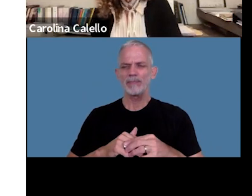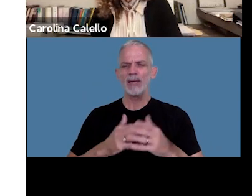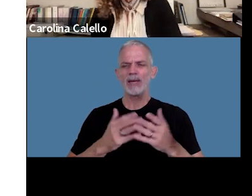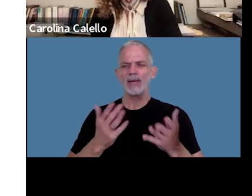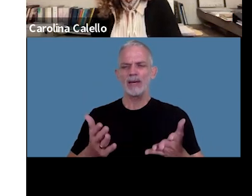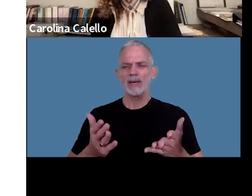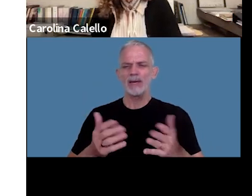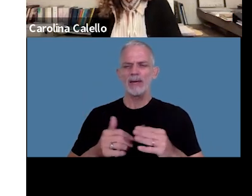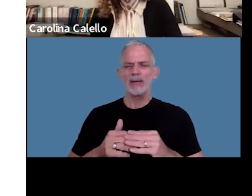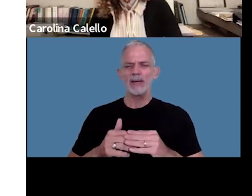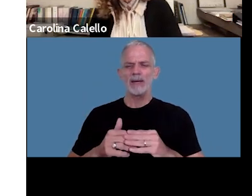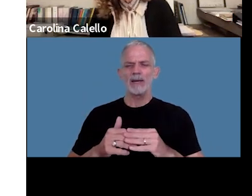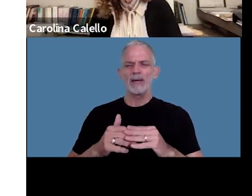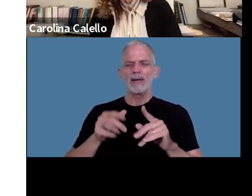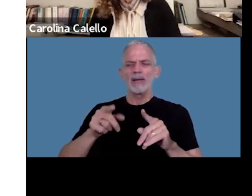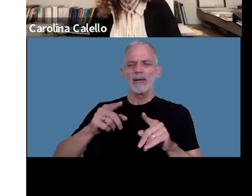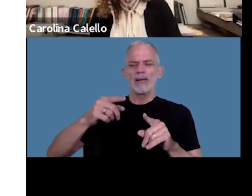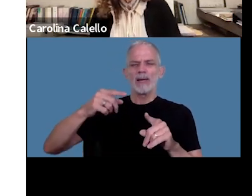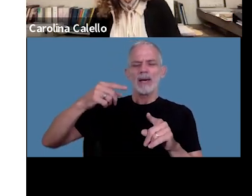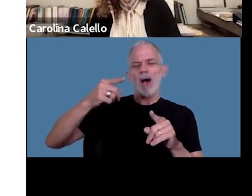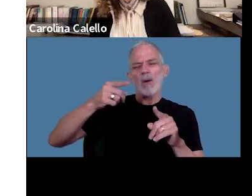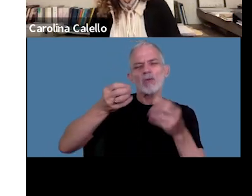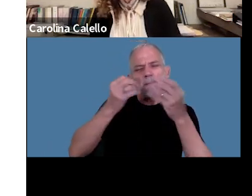cuando se inicia el procedimiento